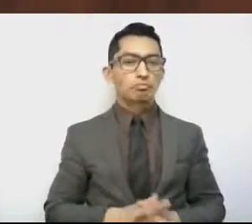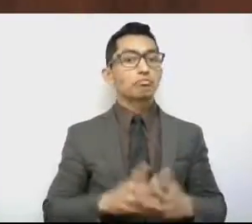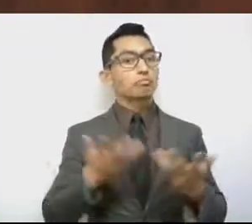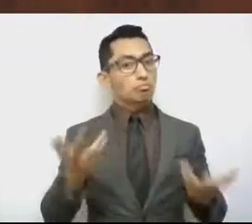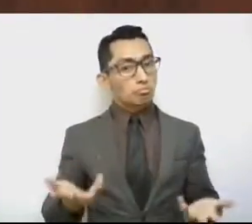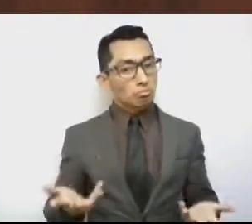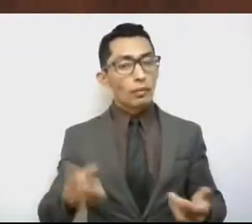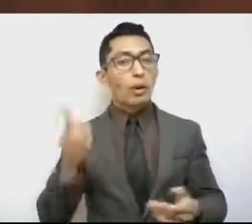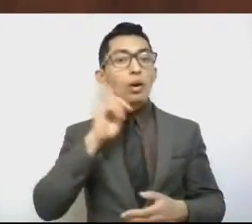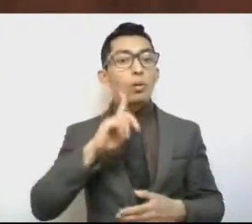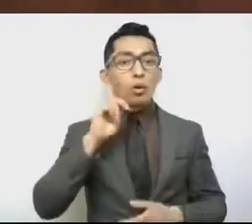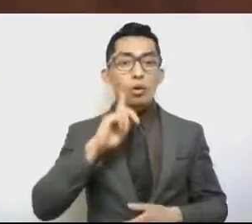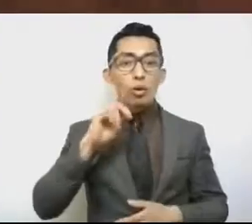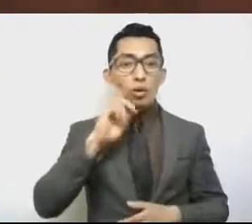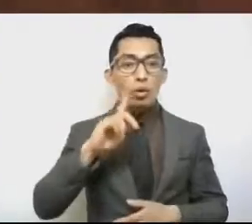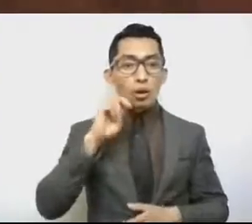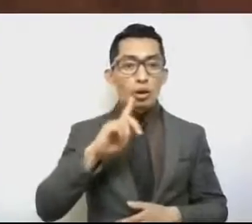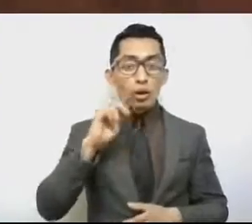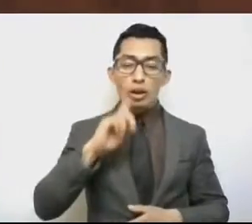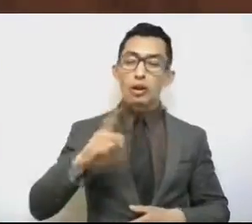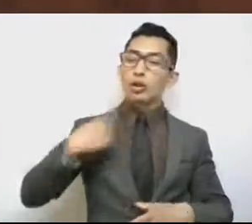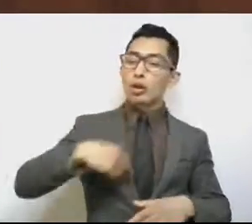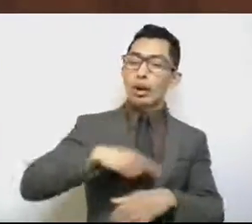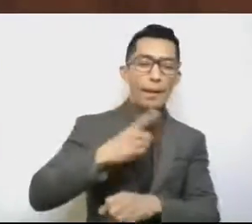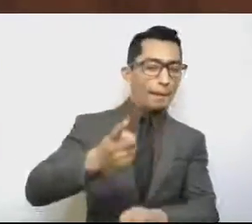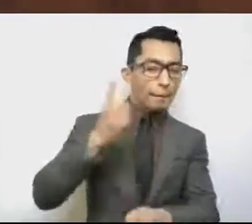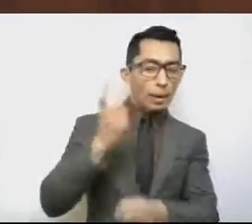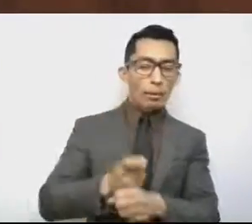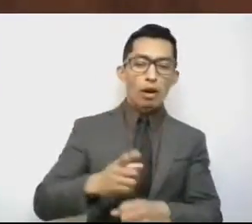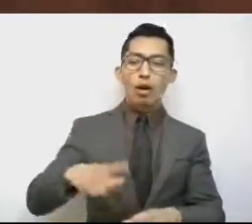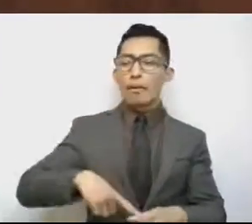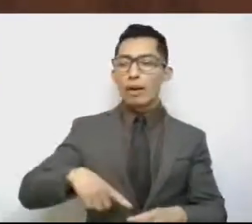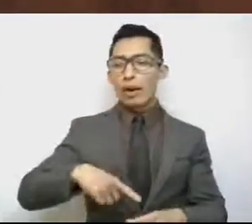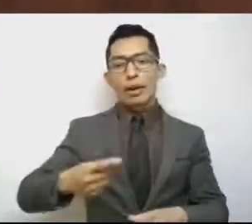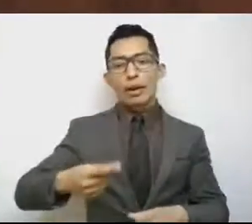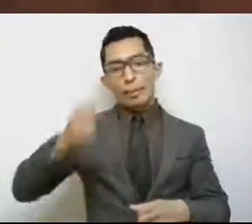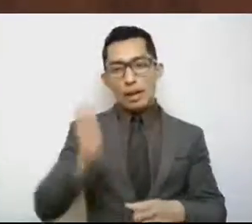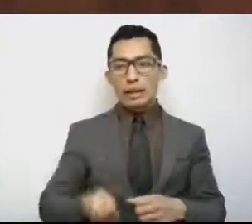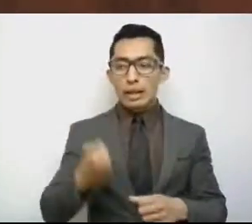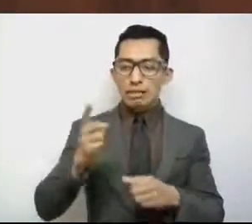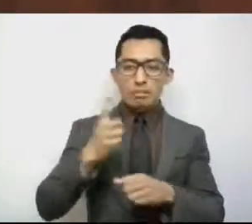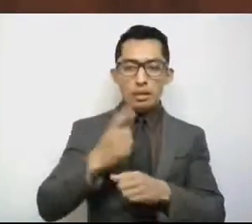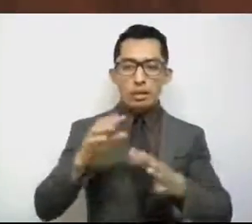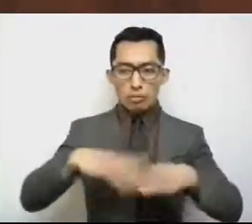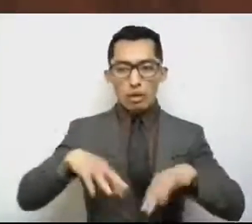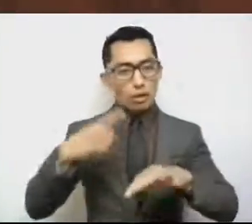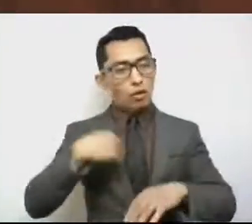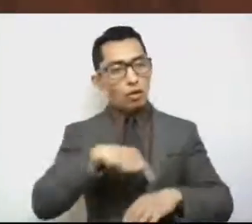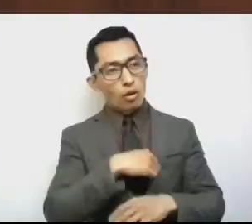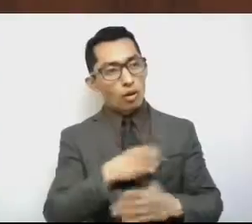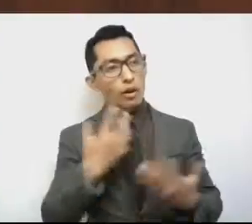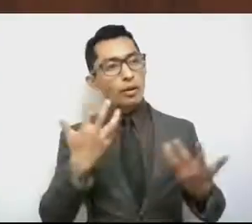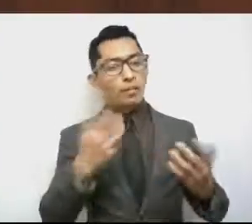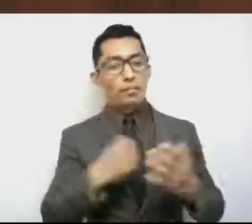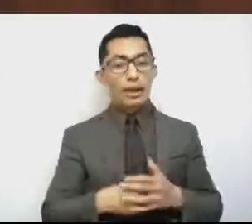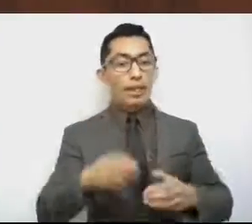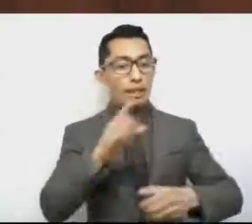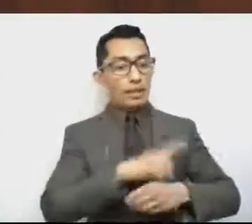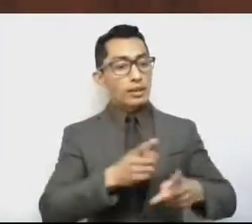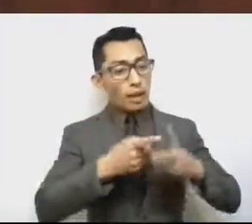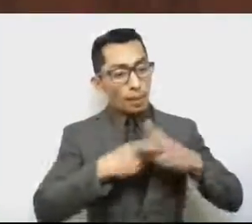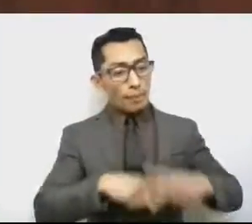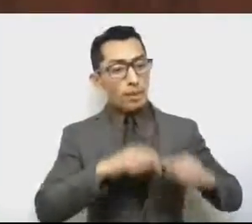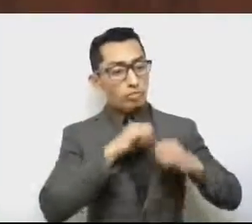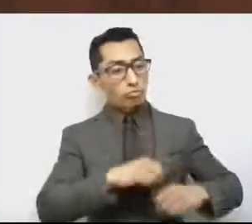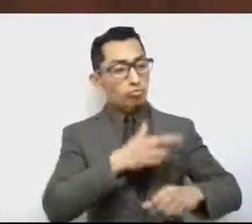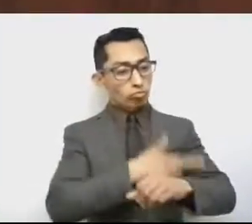hemos sido el sector prioritario del señor gobernador Alfredo del Mazo Maza. Desde el inicio de su gestión ha